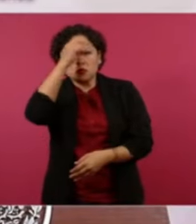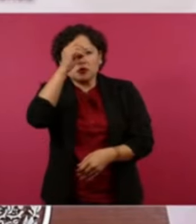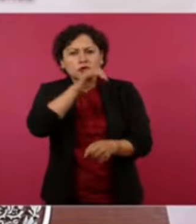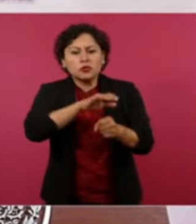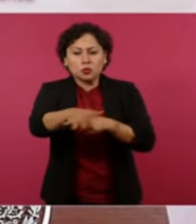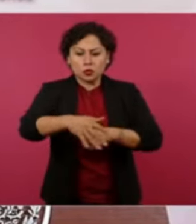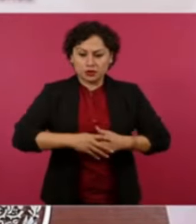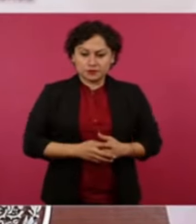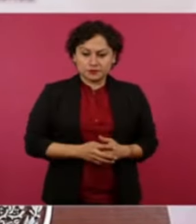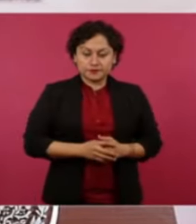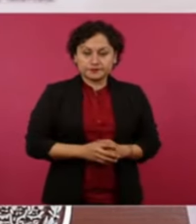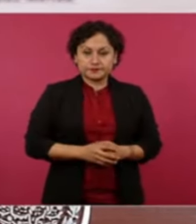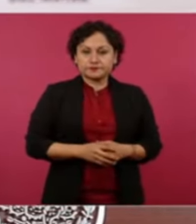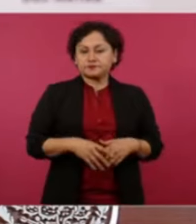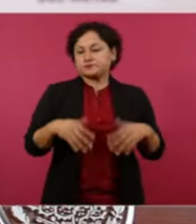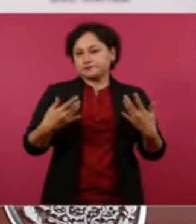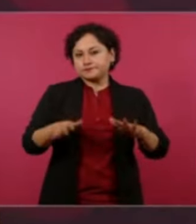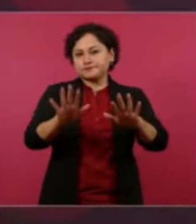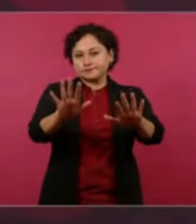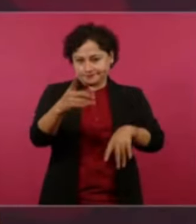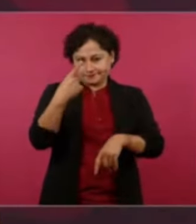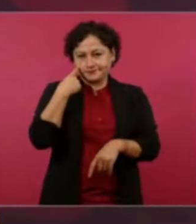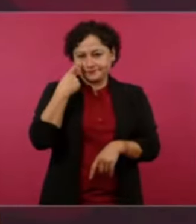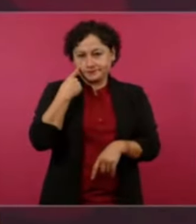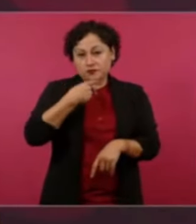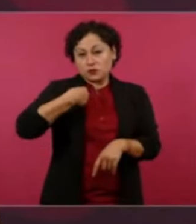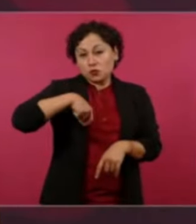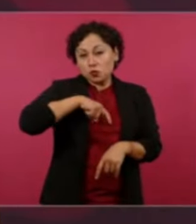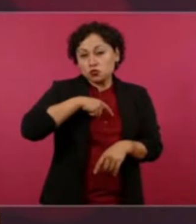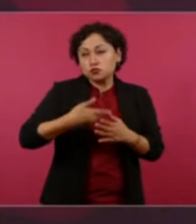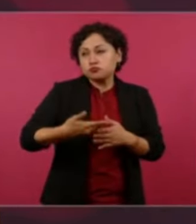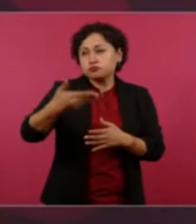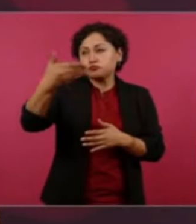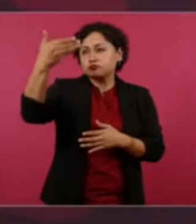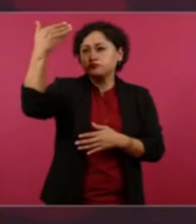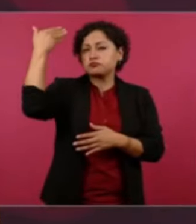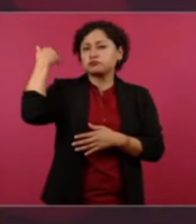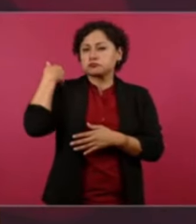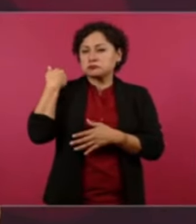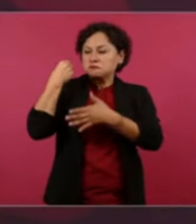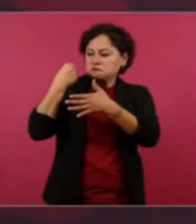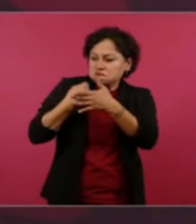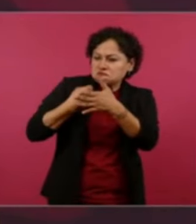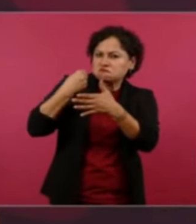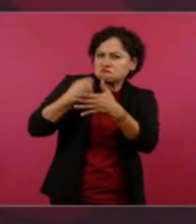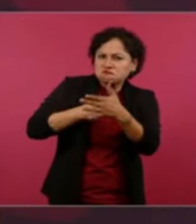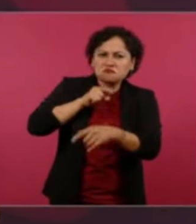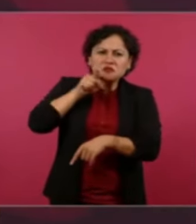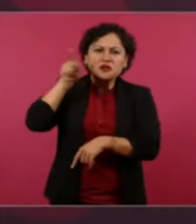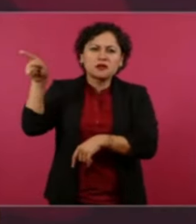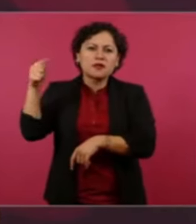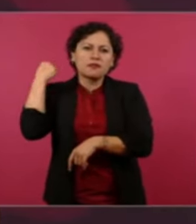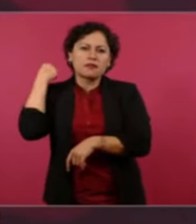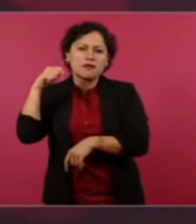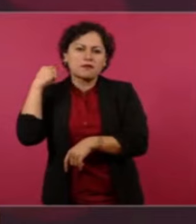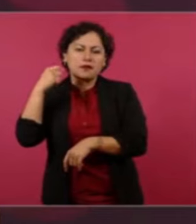comenzamos nosotros a luchar en Tabasco, en 1988,